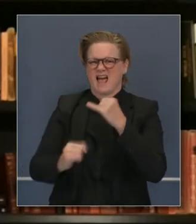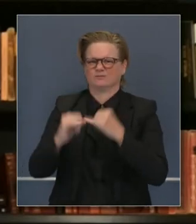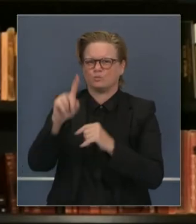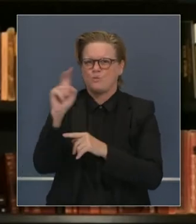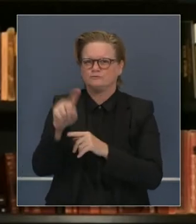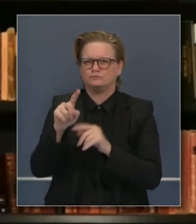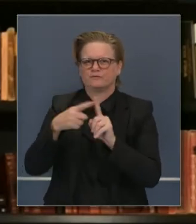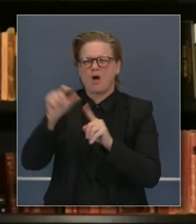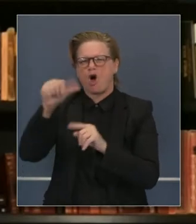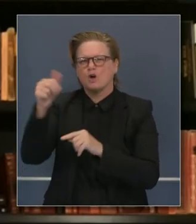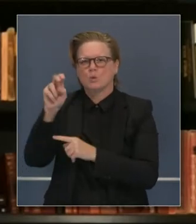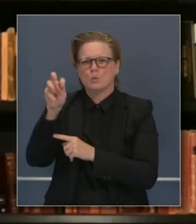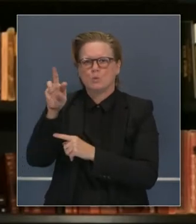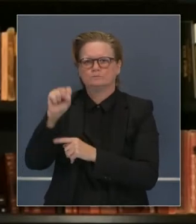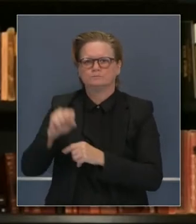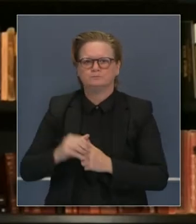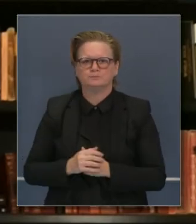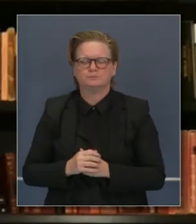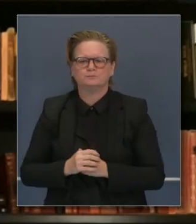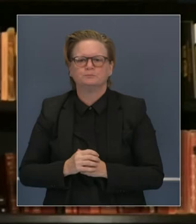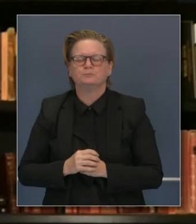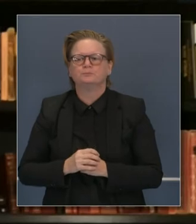Hola, gobernador Nielsen.